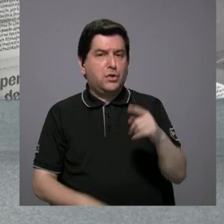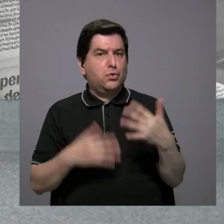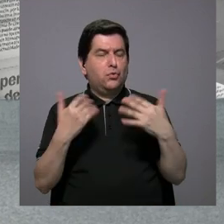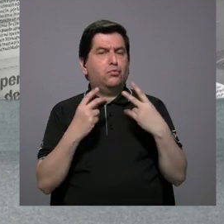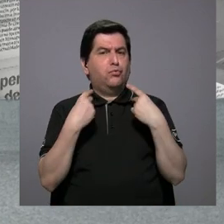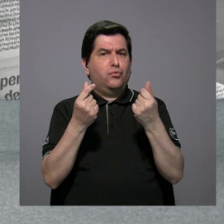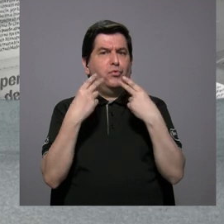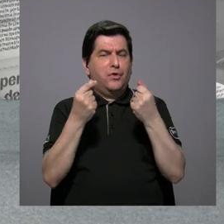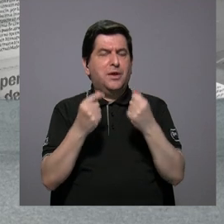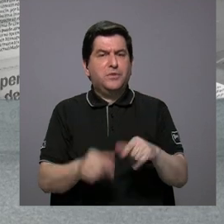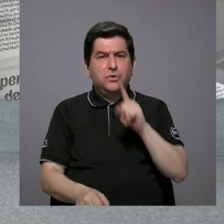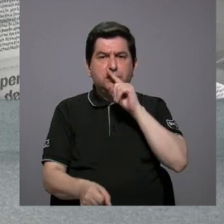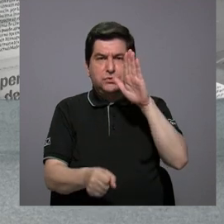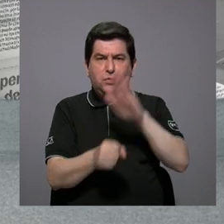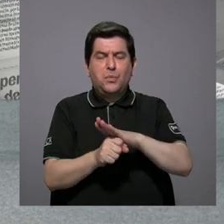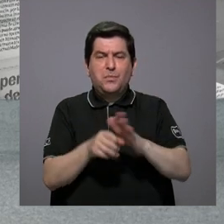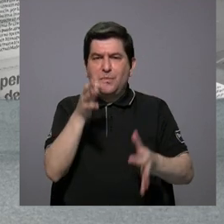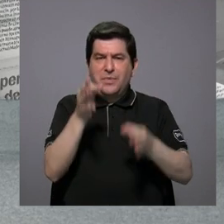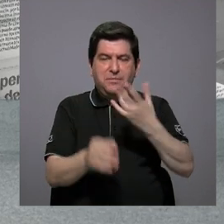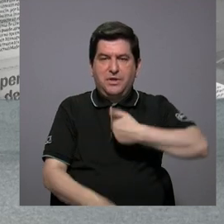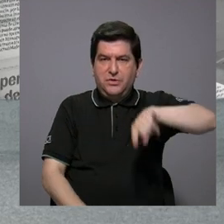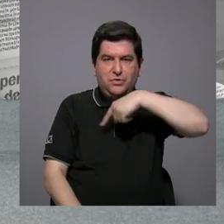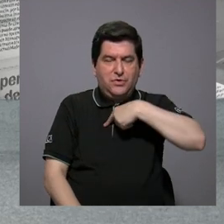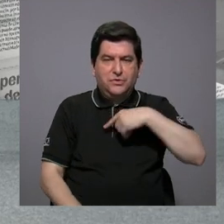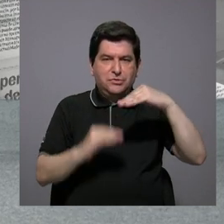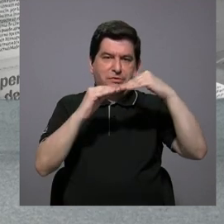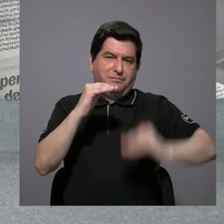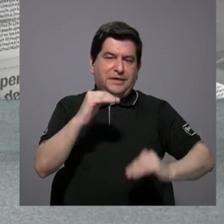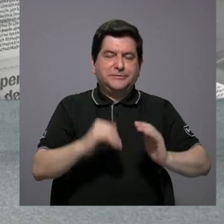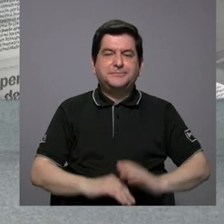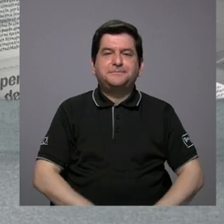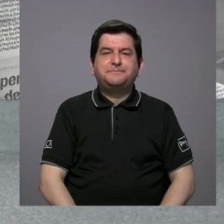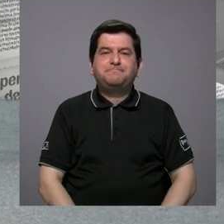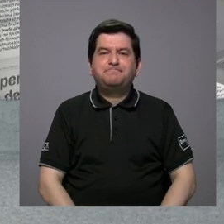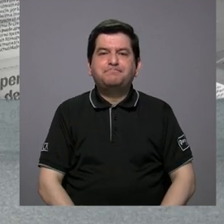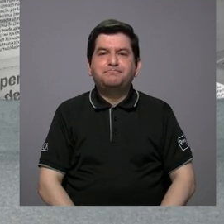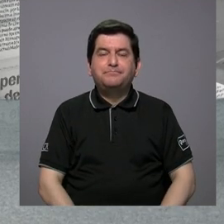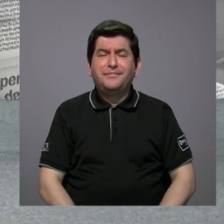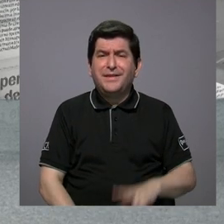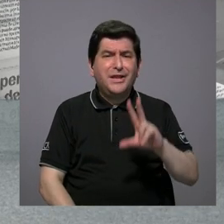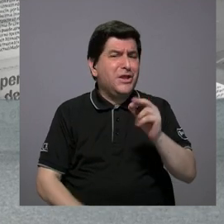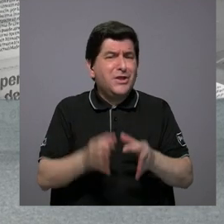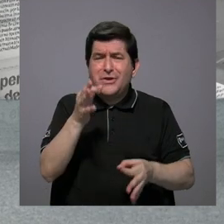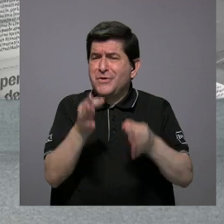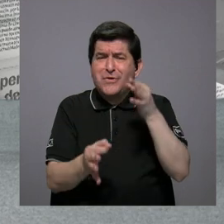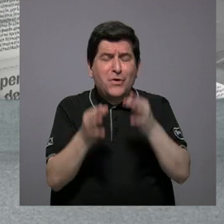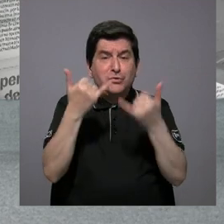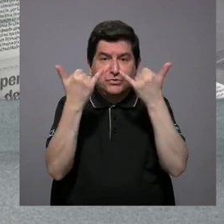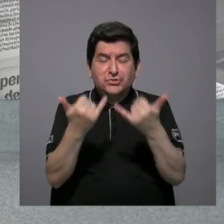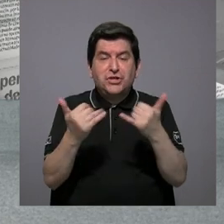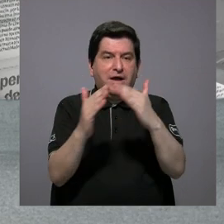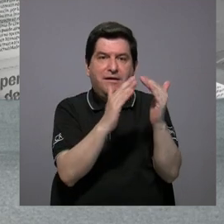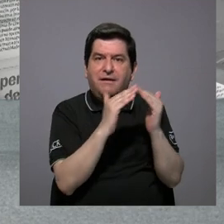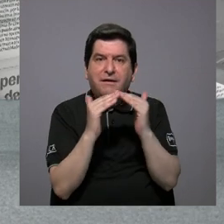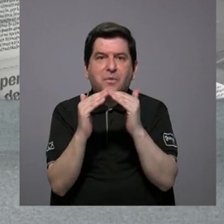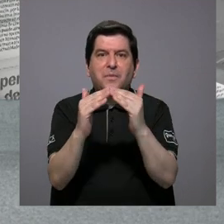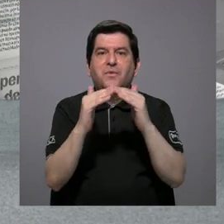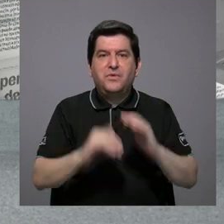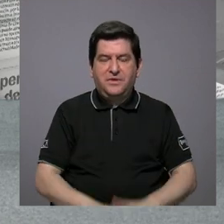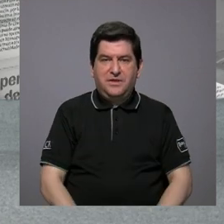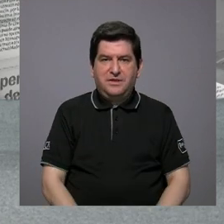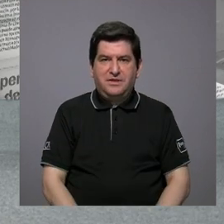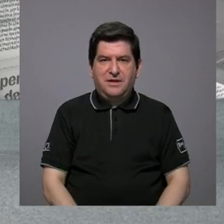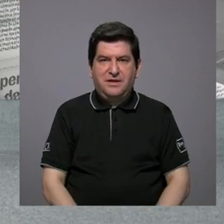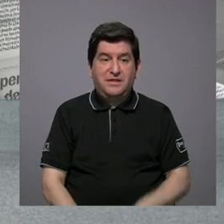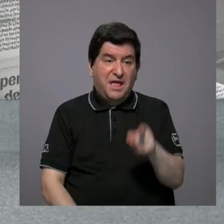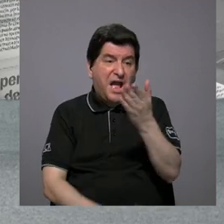más ágiles con la justicia que nosotros. Y entonces, y lo más injusto es que ya las comunidades, por